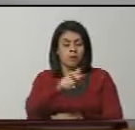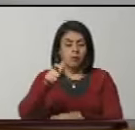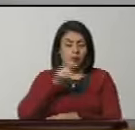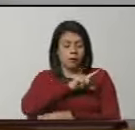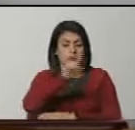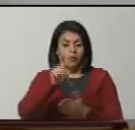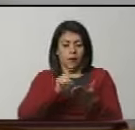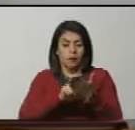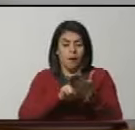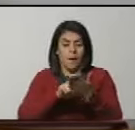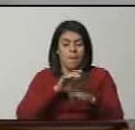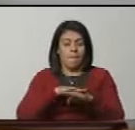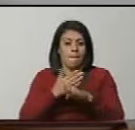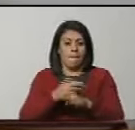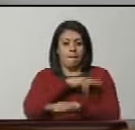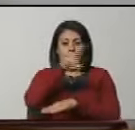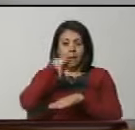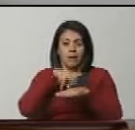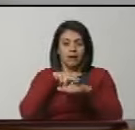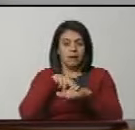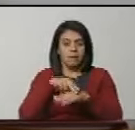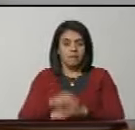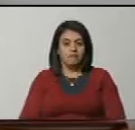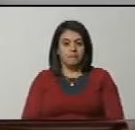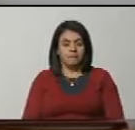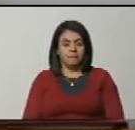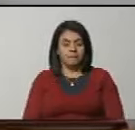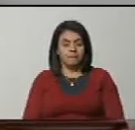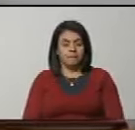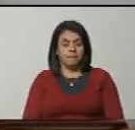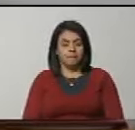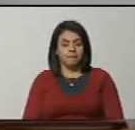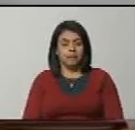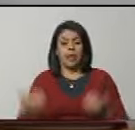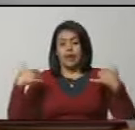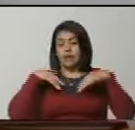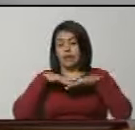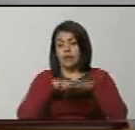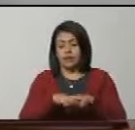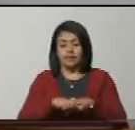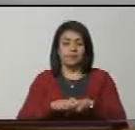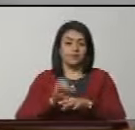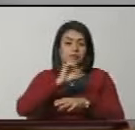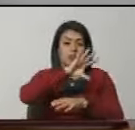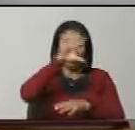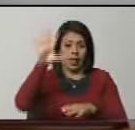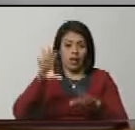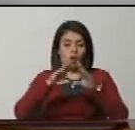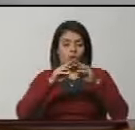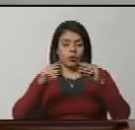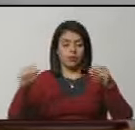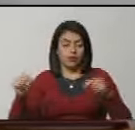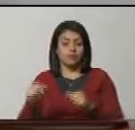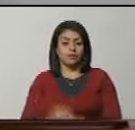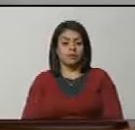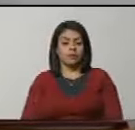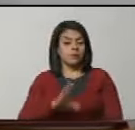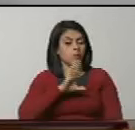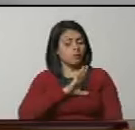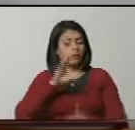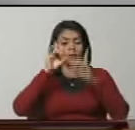la nacionalidad, la integridad territorial, la